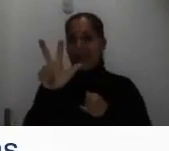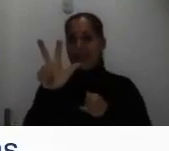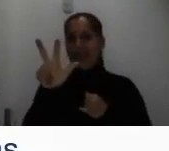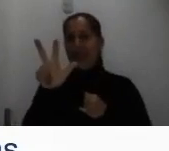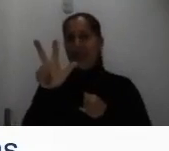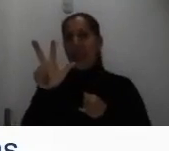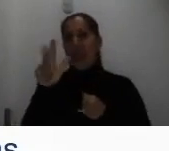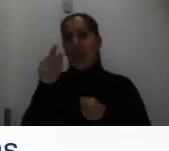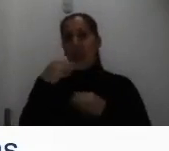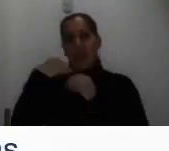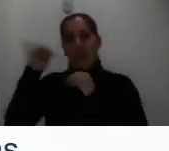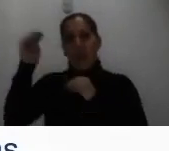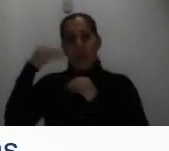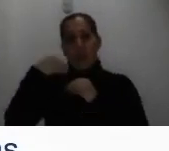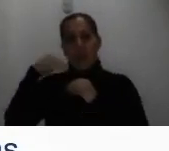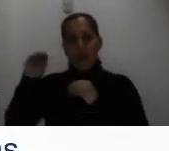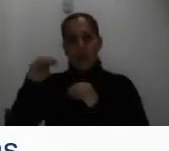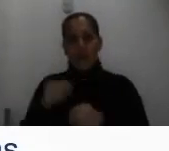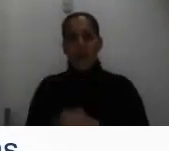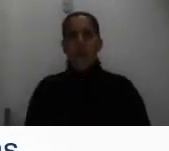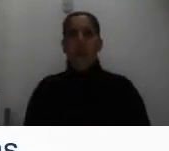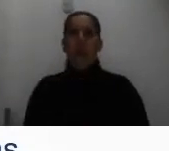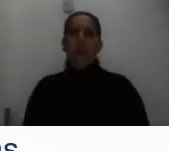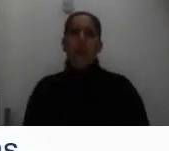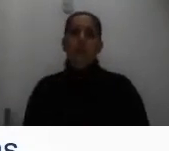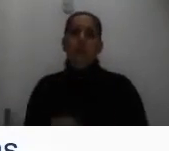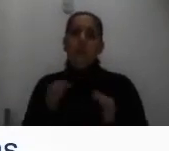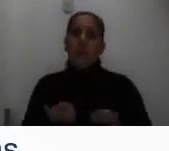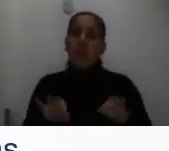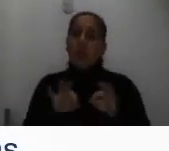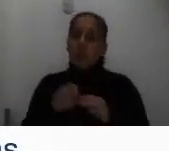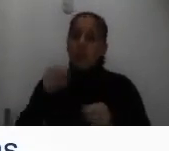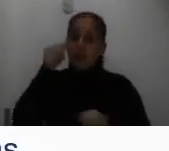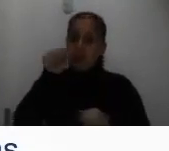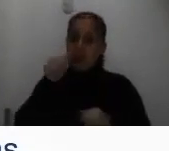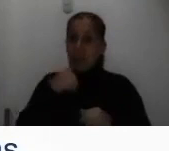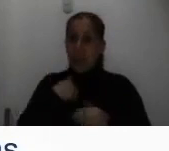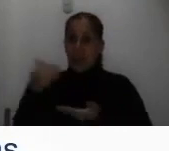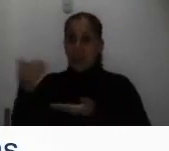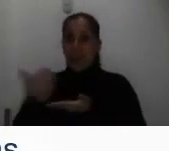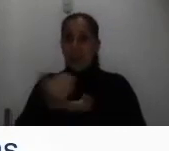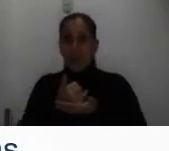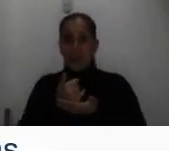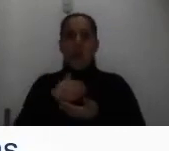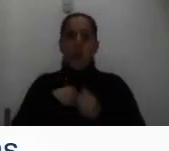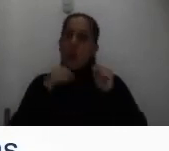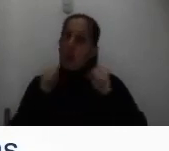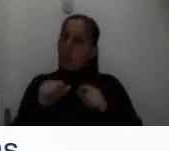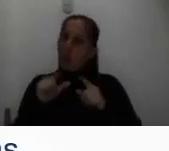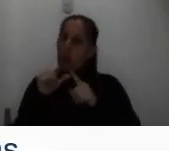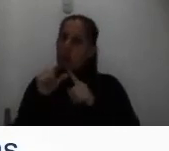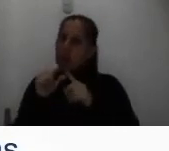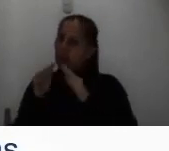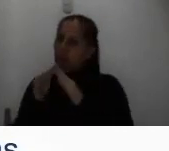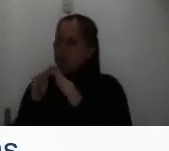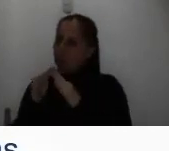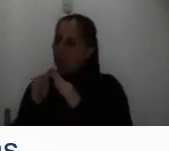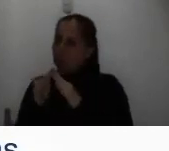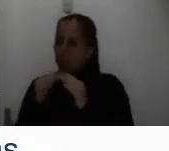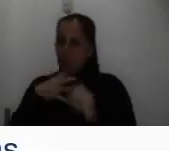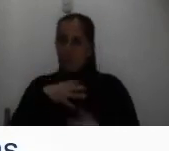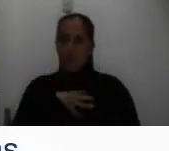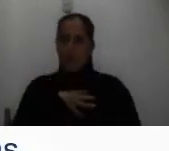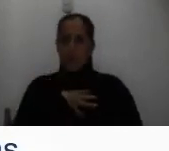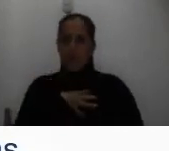Importante, recuerden que podemos tener ingresos porque nosotros alquilamos una vivienda que es